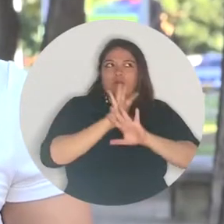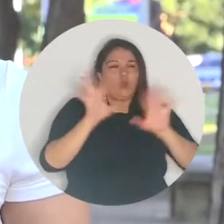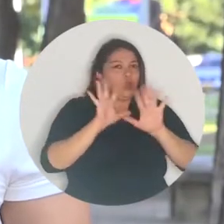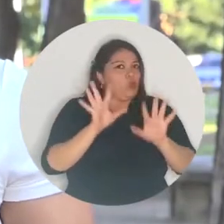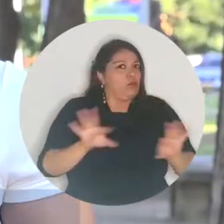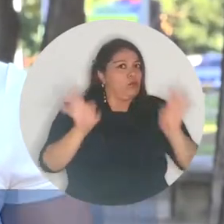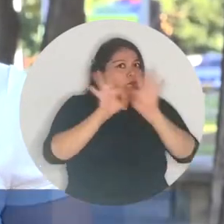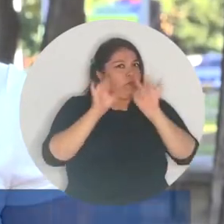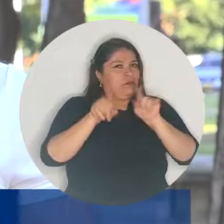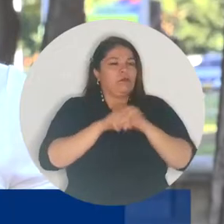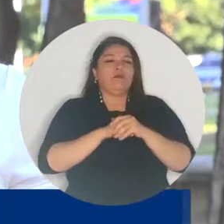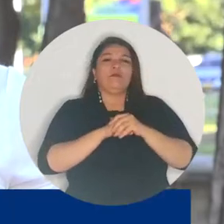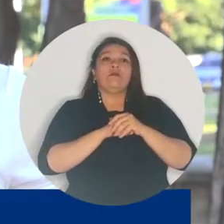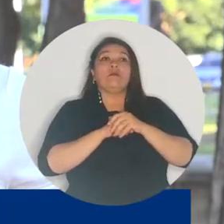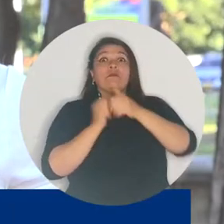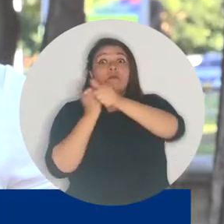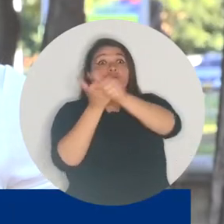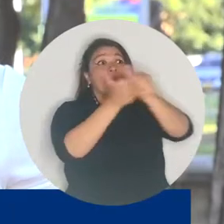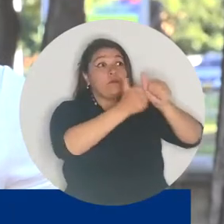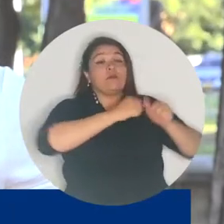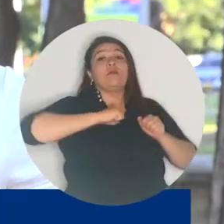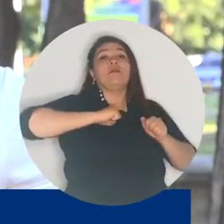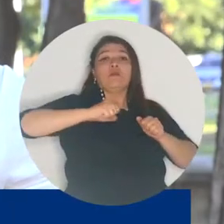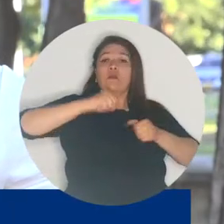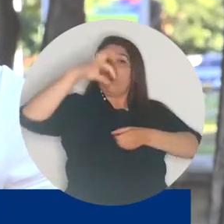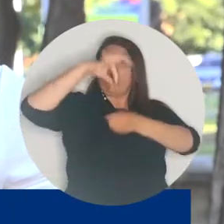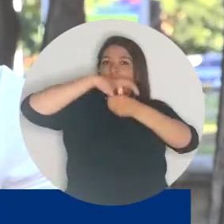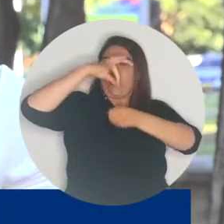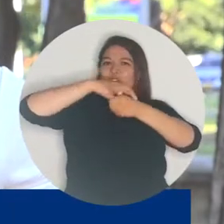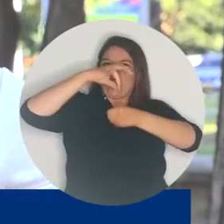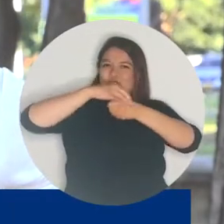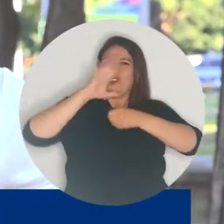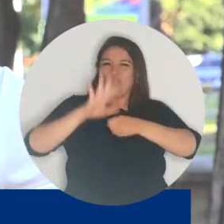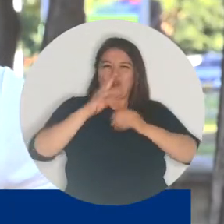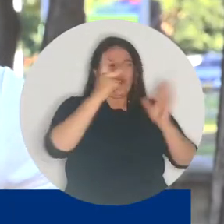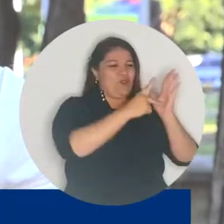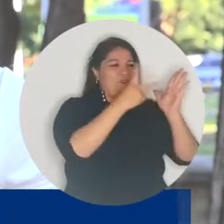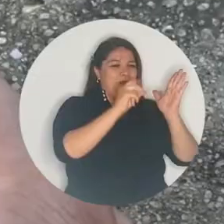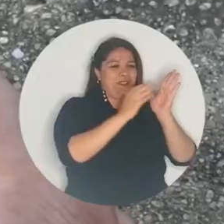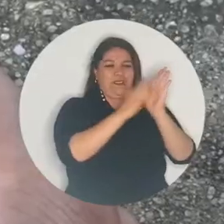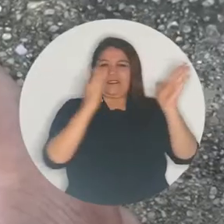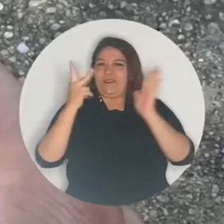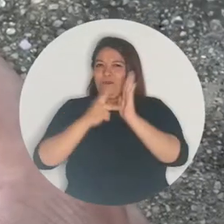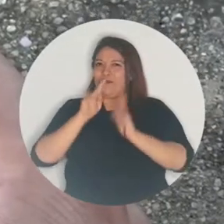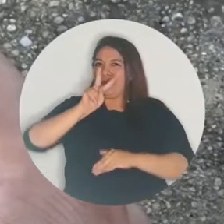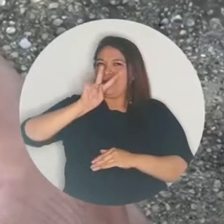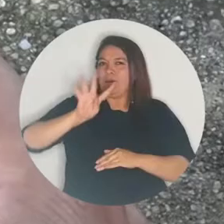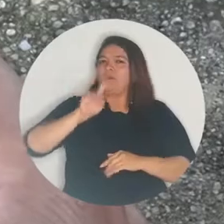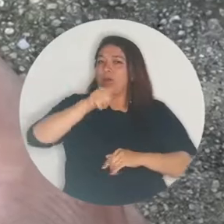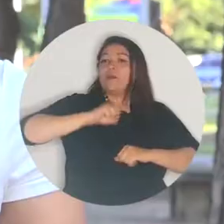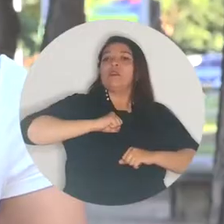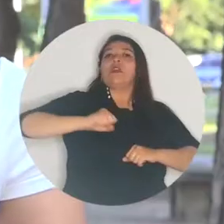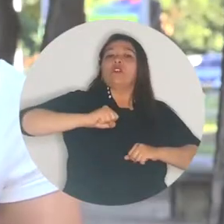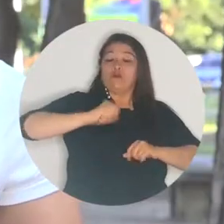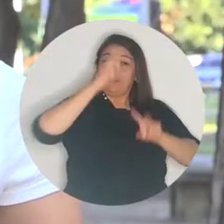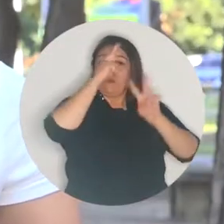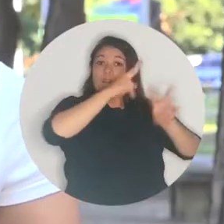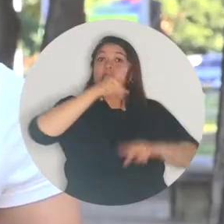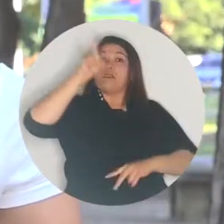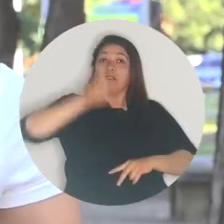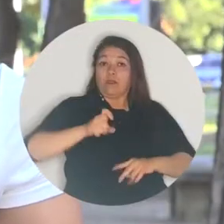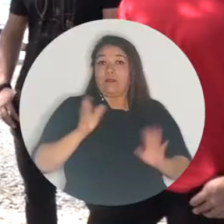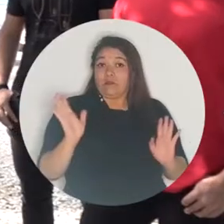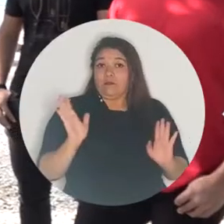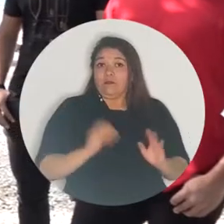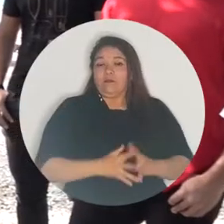Cada quien ejerció su derecho al voto en las pasadas elecciones para el rector 2020-2024 y ese derecho debe ser respetado